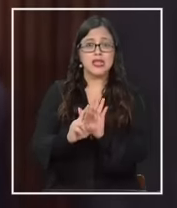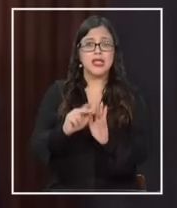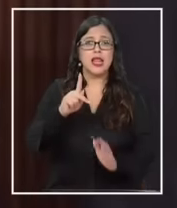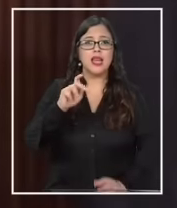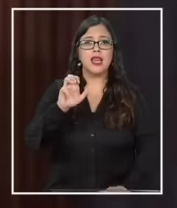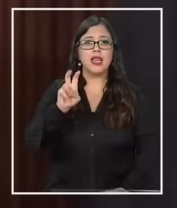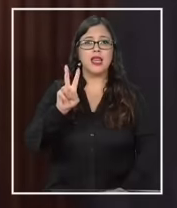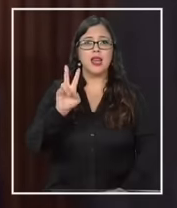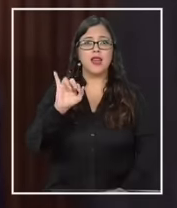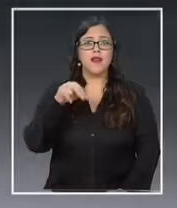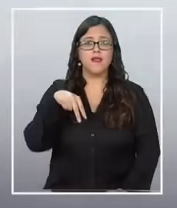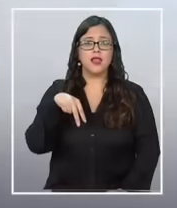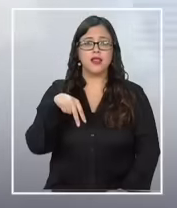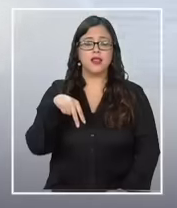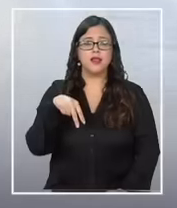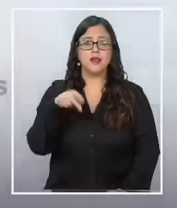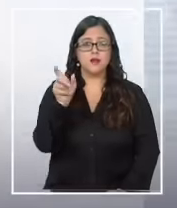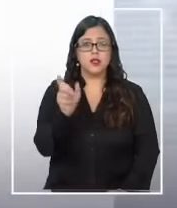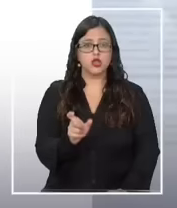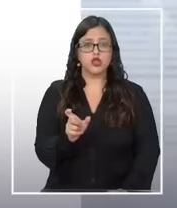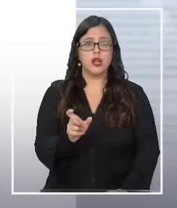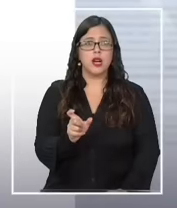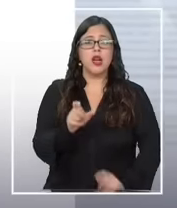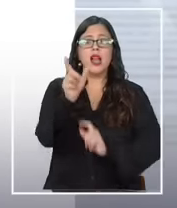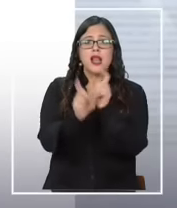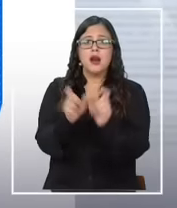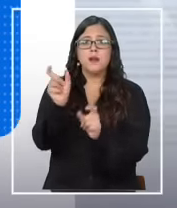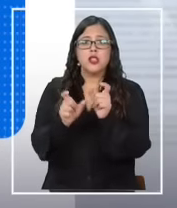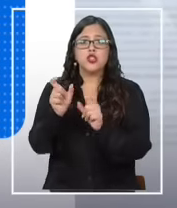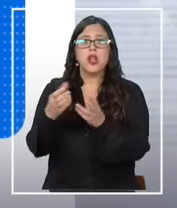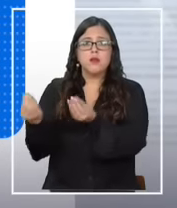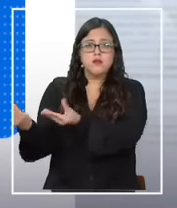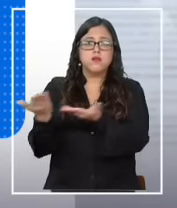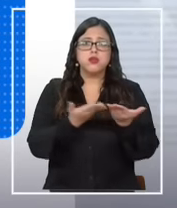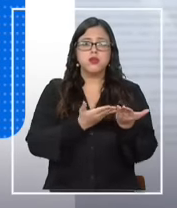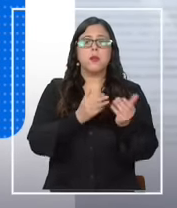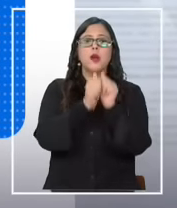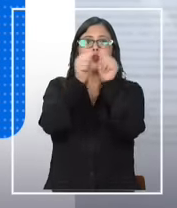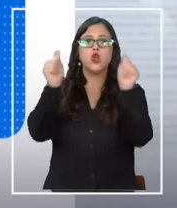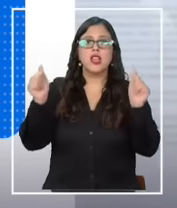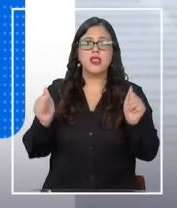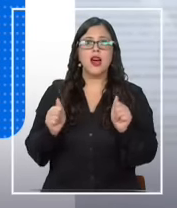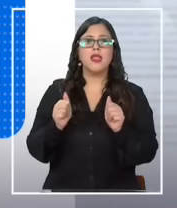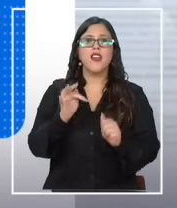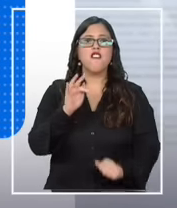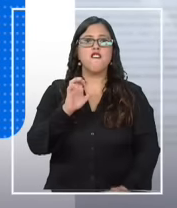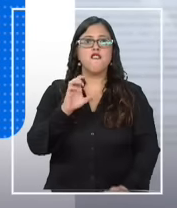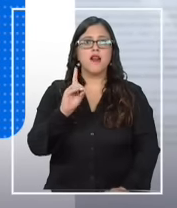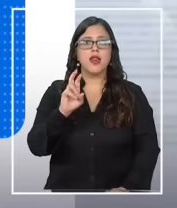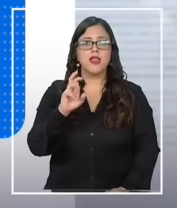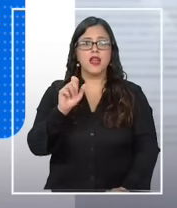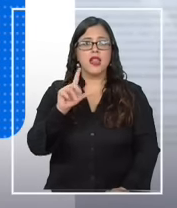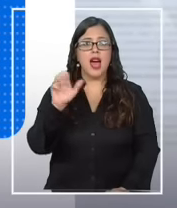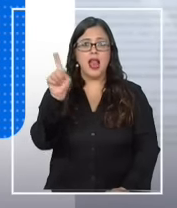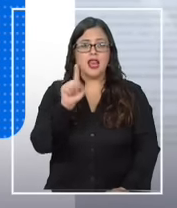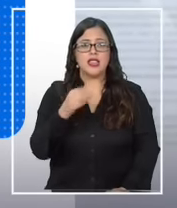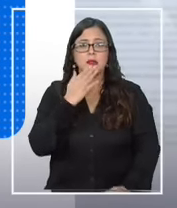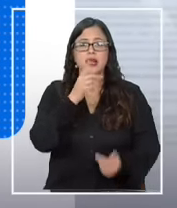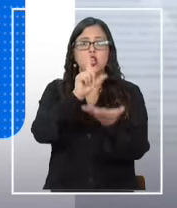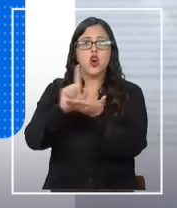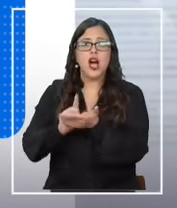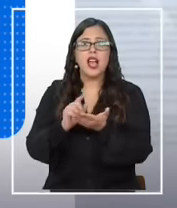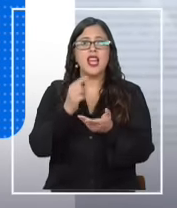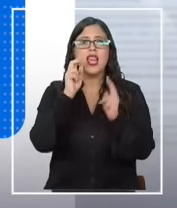McCarthy. Los parlamentarios serán recibidos por autoridades federales y locales y escucharán cómo sus comunidades se ven